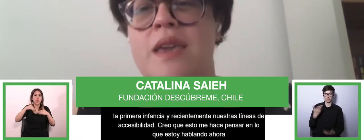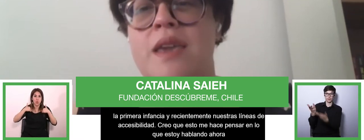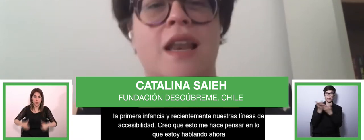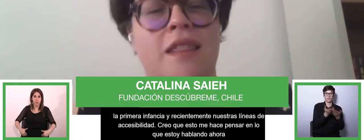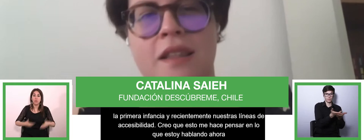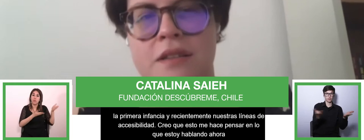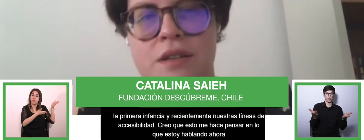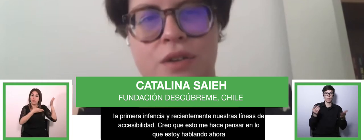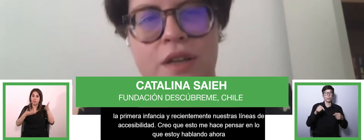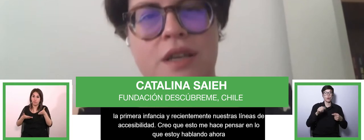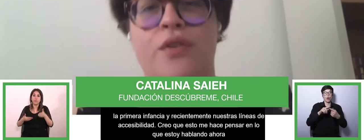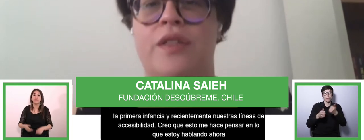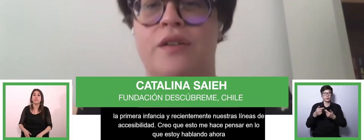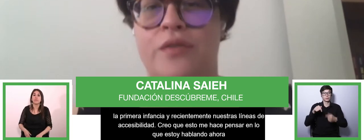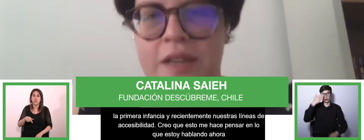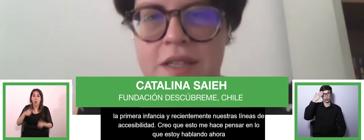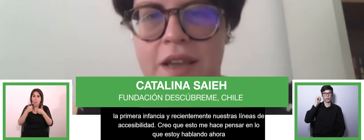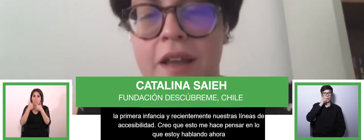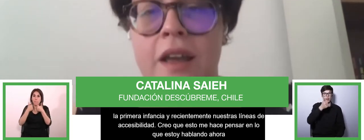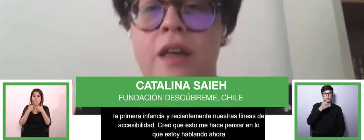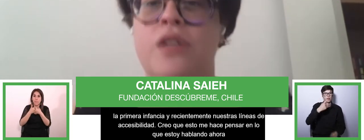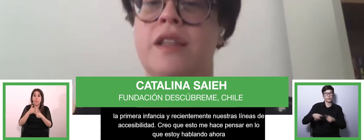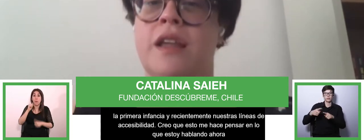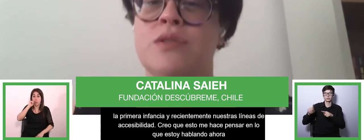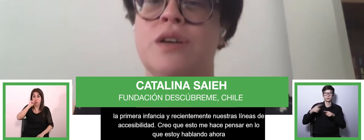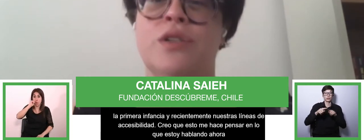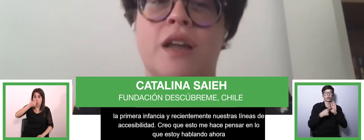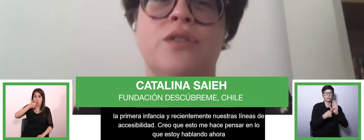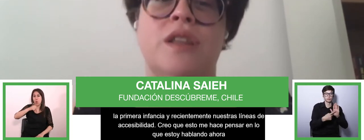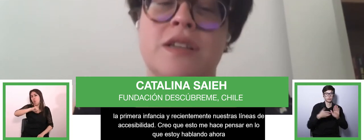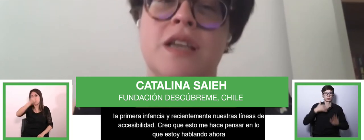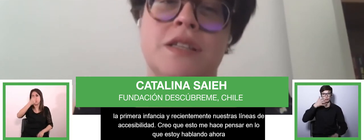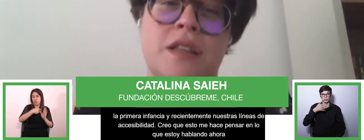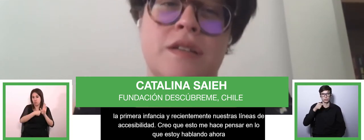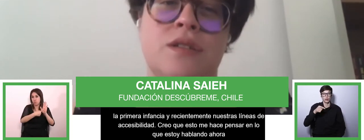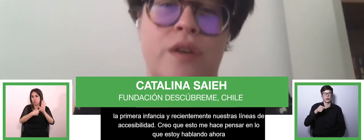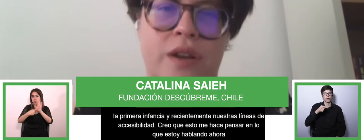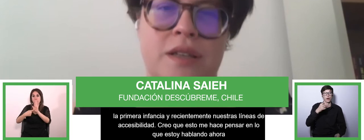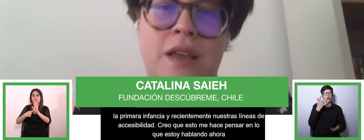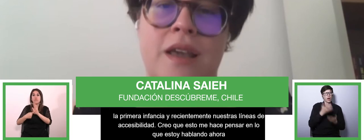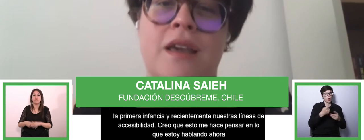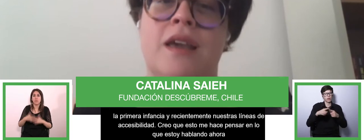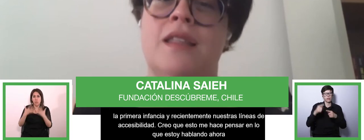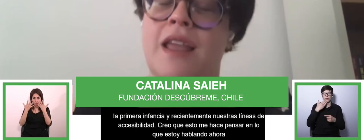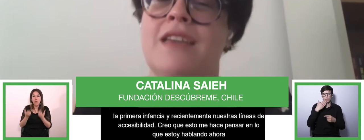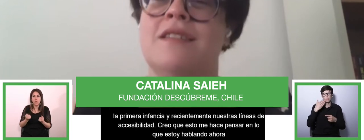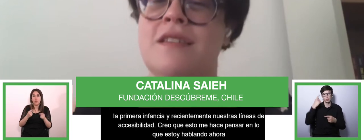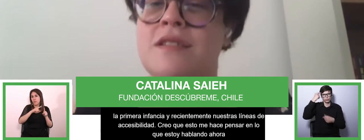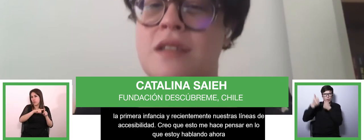hoy y mañana en las distintas sesiones y foros de la conferencia, donde estaremos en contacto con diversas iniciativas innovadoras,